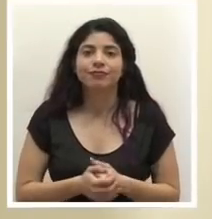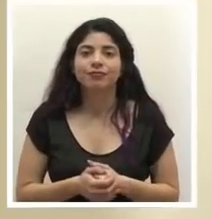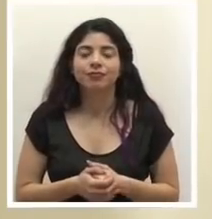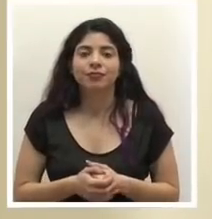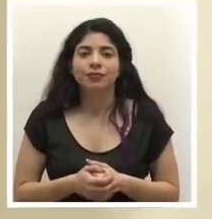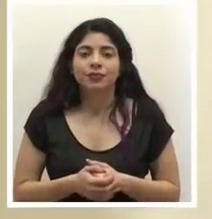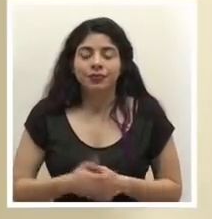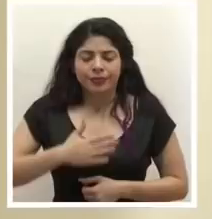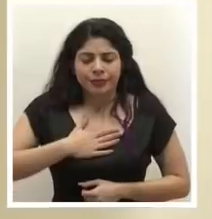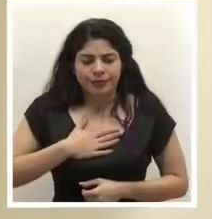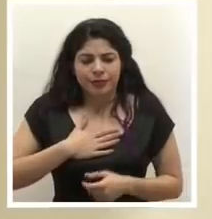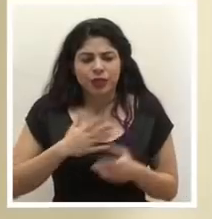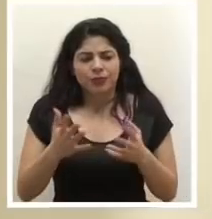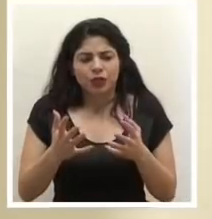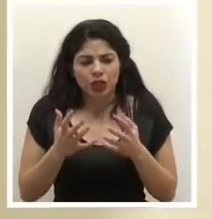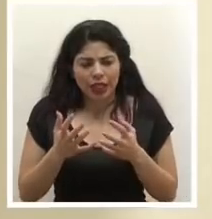yo quiero